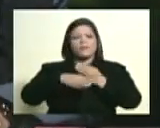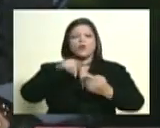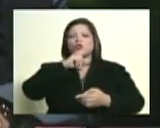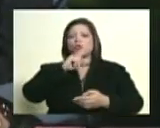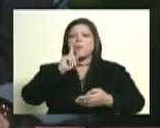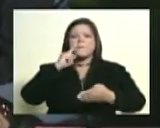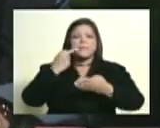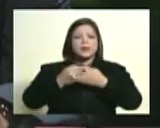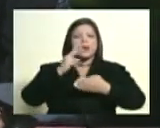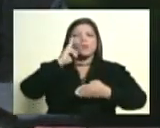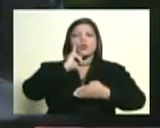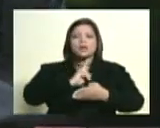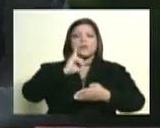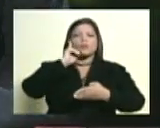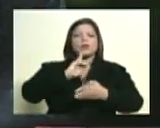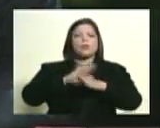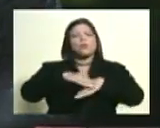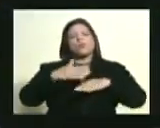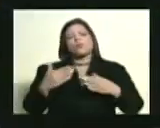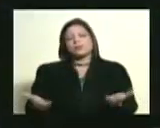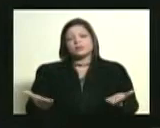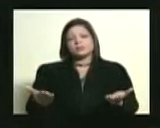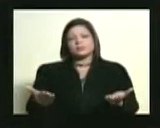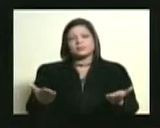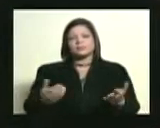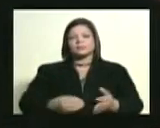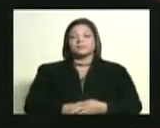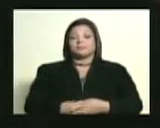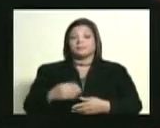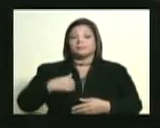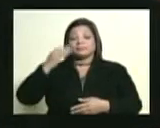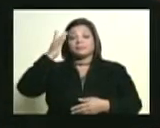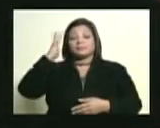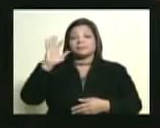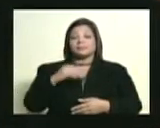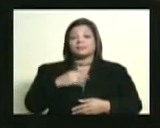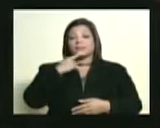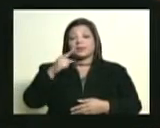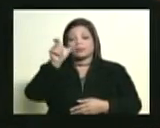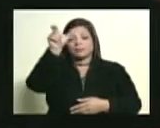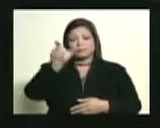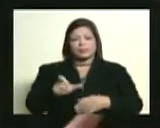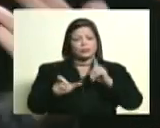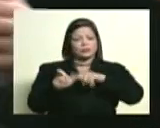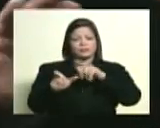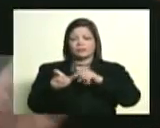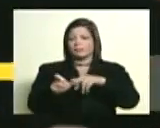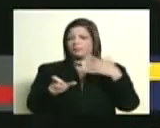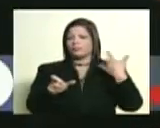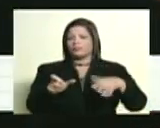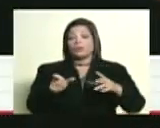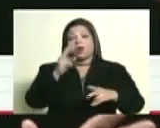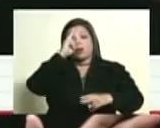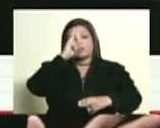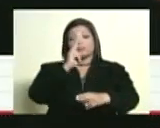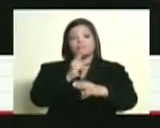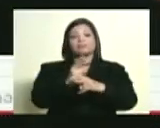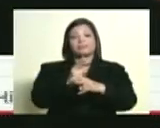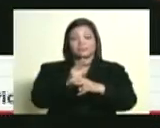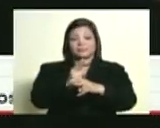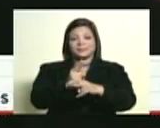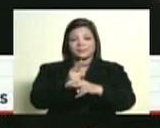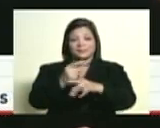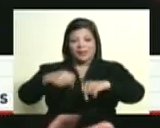hombre para transformar el mundo. Sí, bueno, yo creo que es una figura... Nosotros tenemos el privilegio de contar con